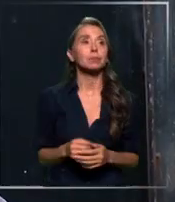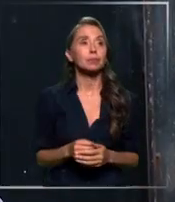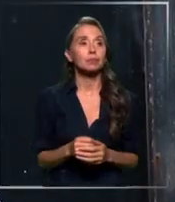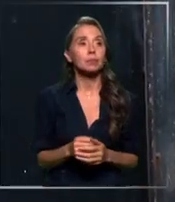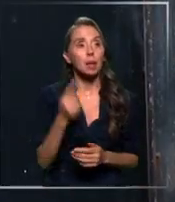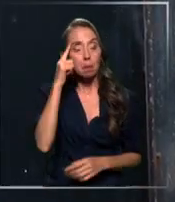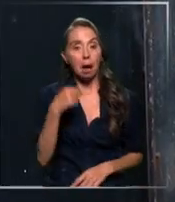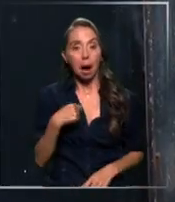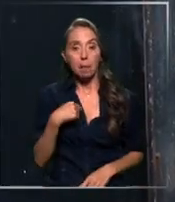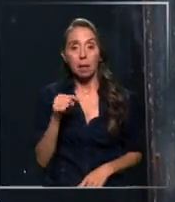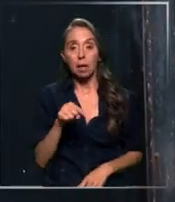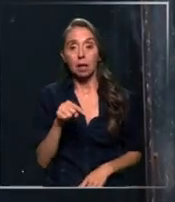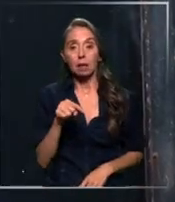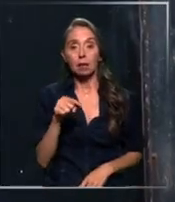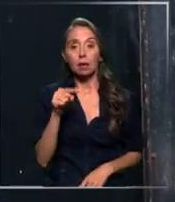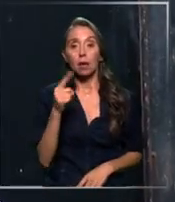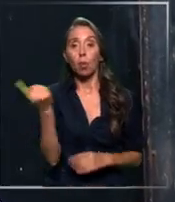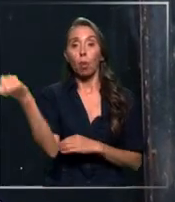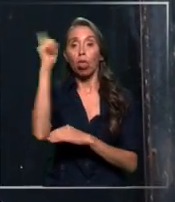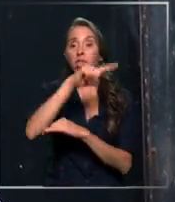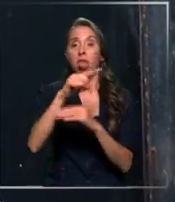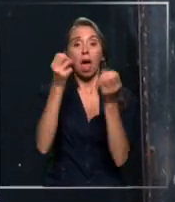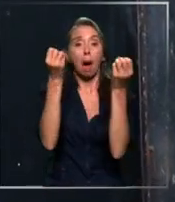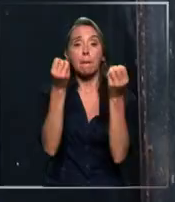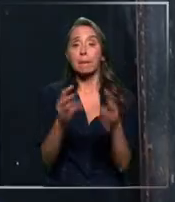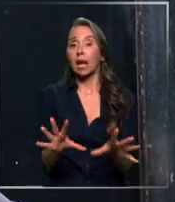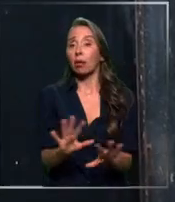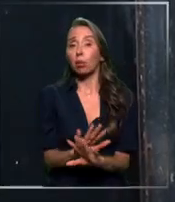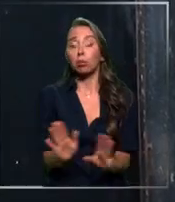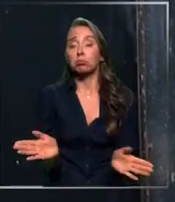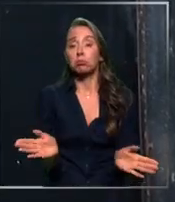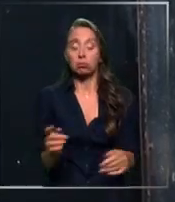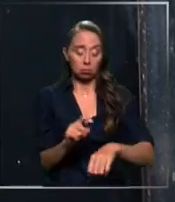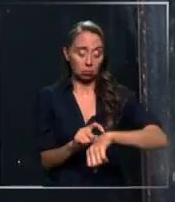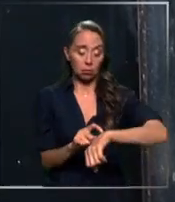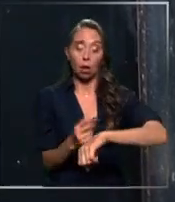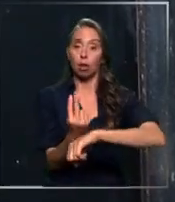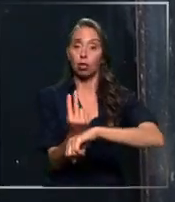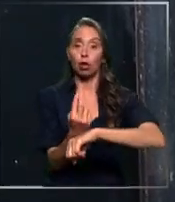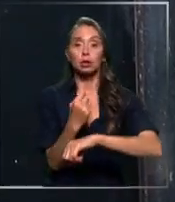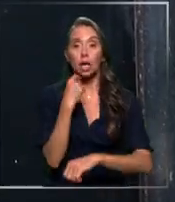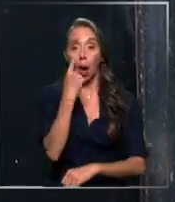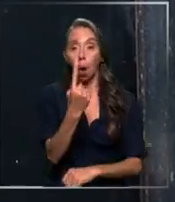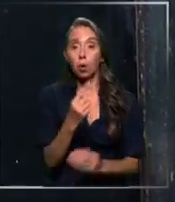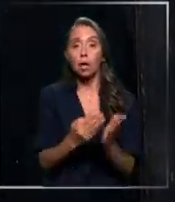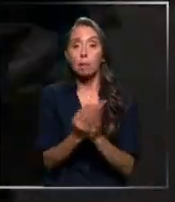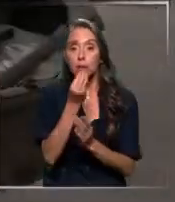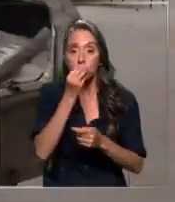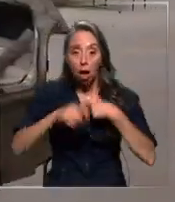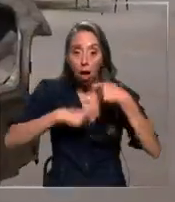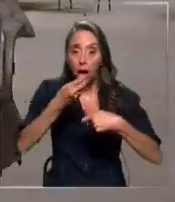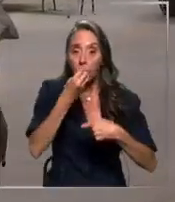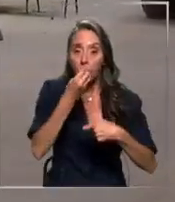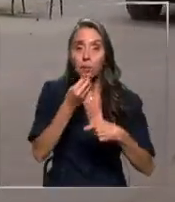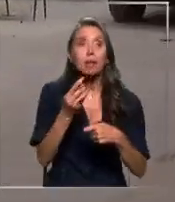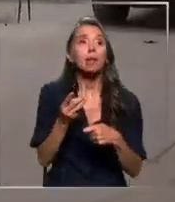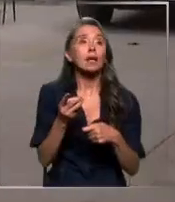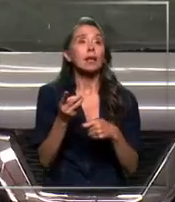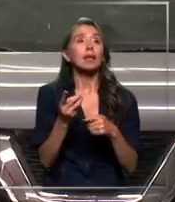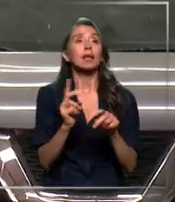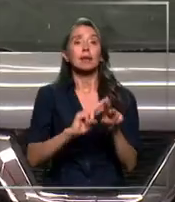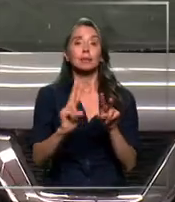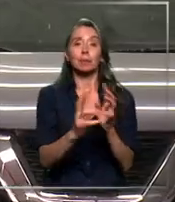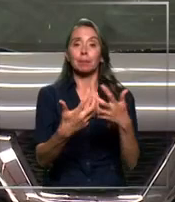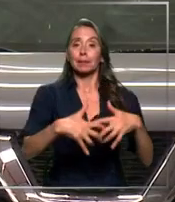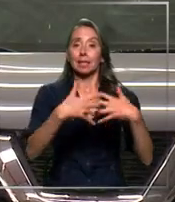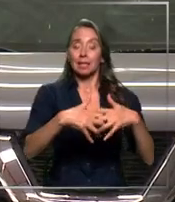Para mí es un día prácticamente ya perdido porque son las 12, a la una empieza la colación. En el taller de julio no